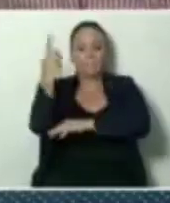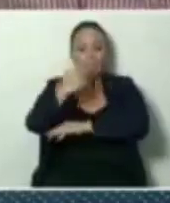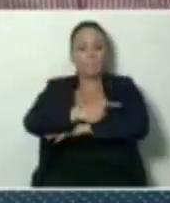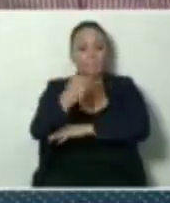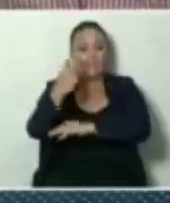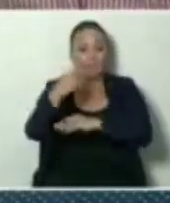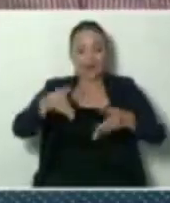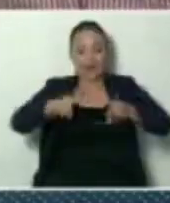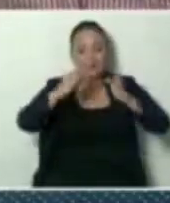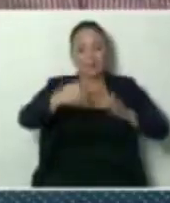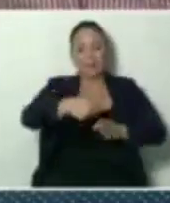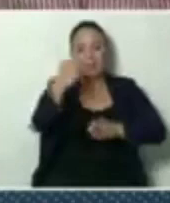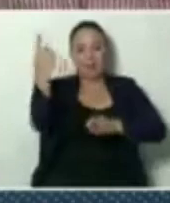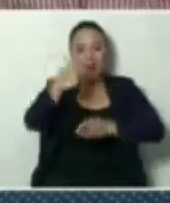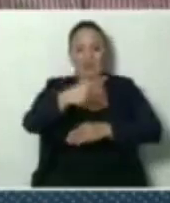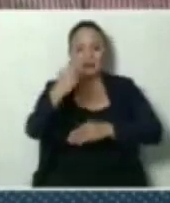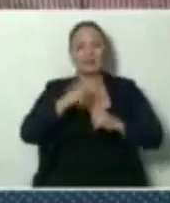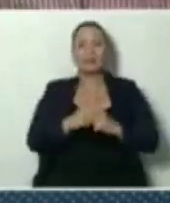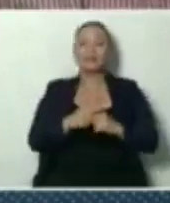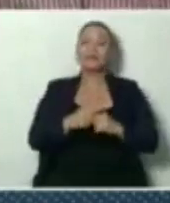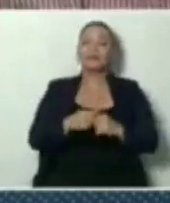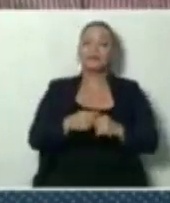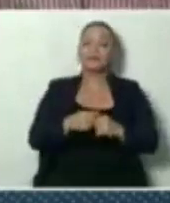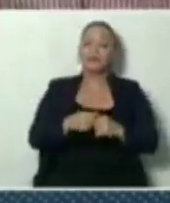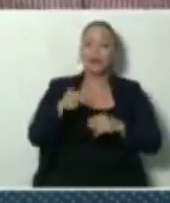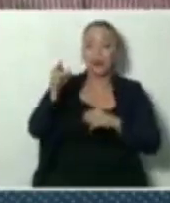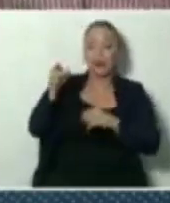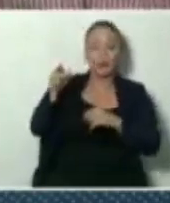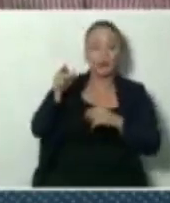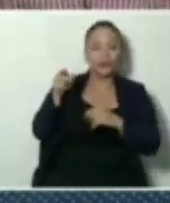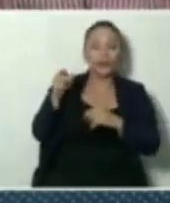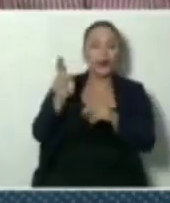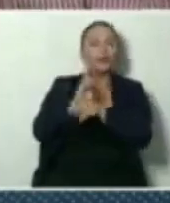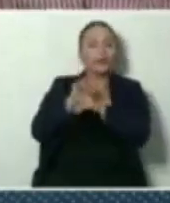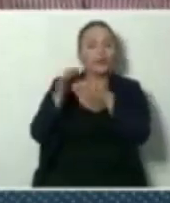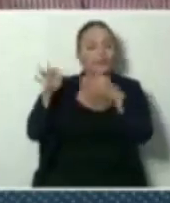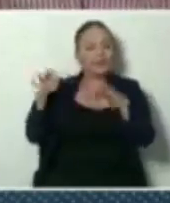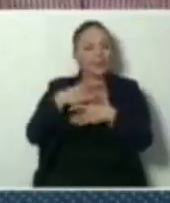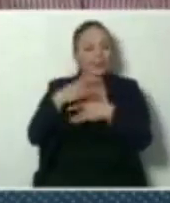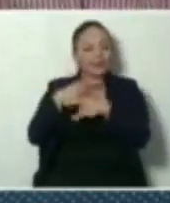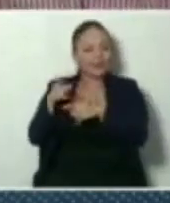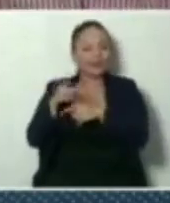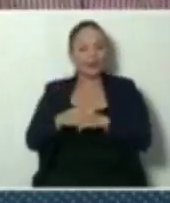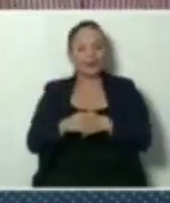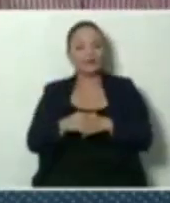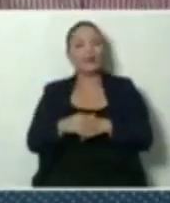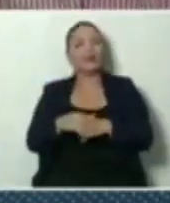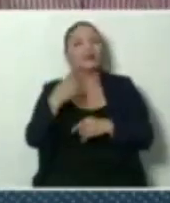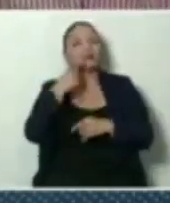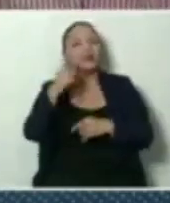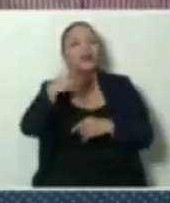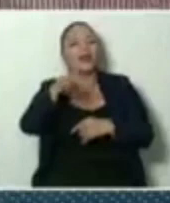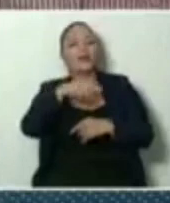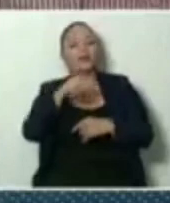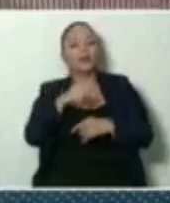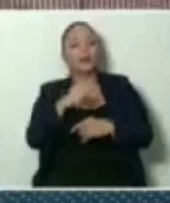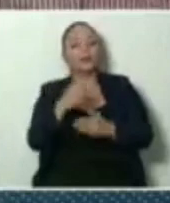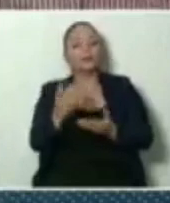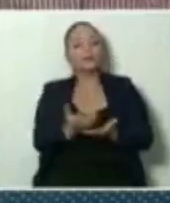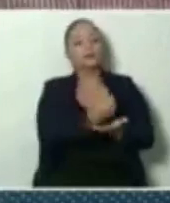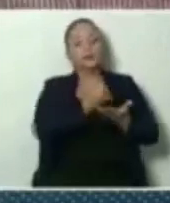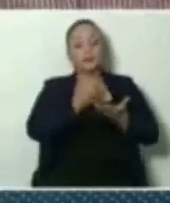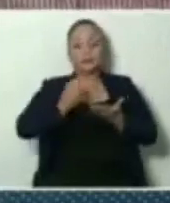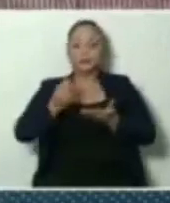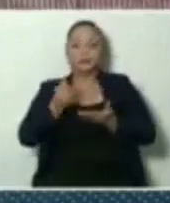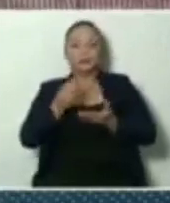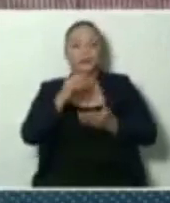usted usa un término que me es muy interesante, se puñalean una plata. Y